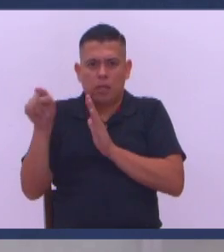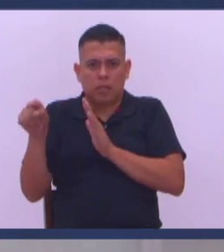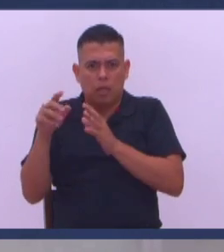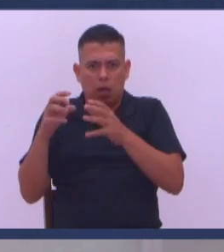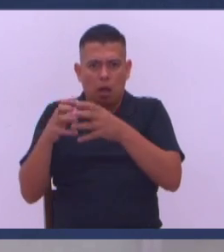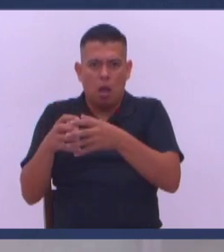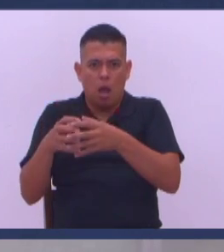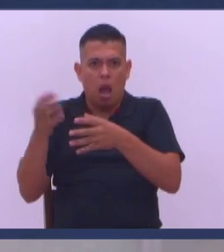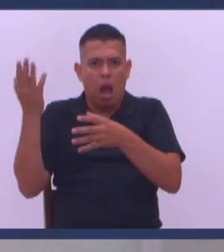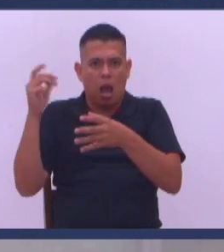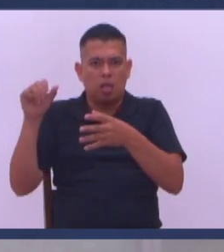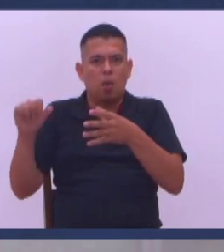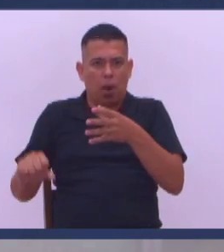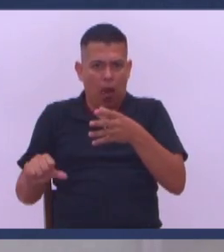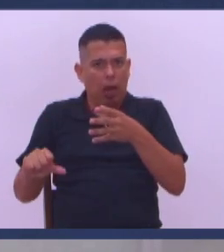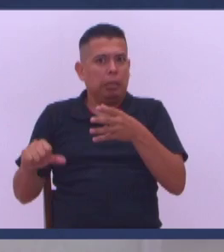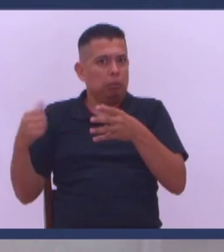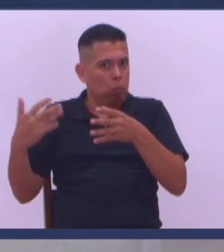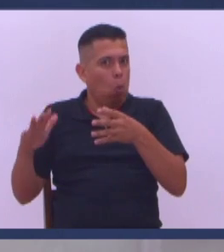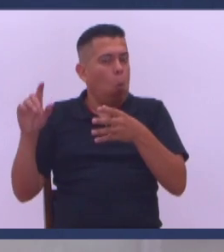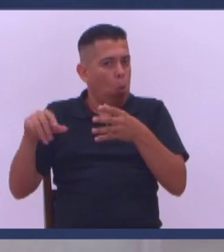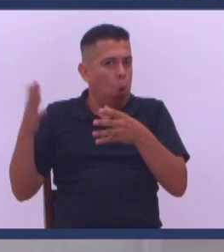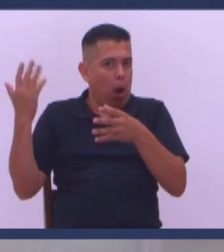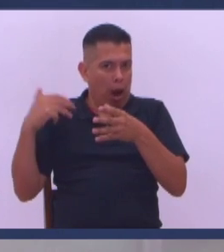¿Era mala? Si era mala